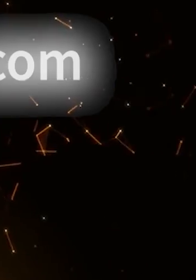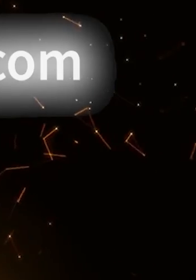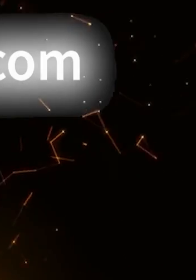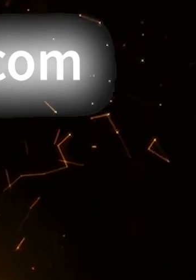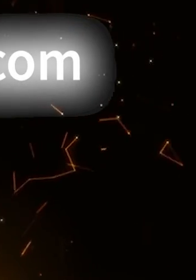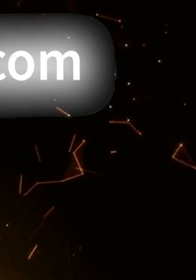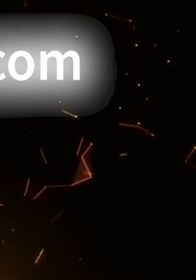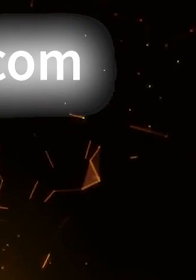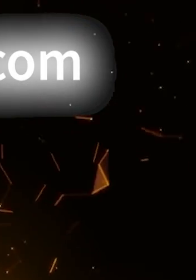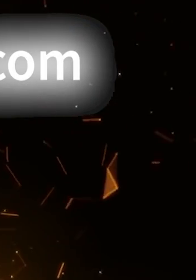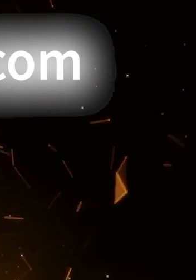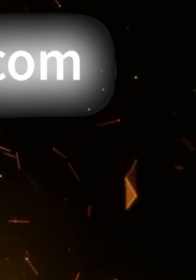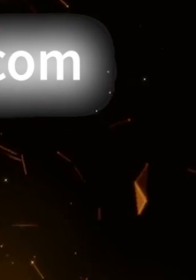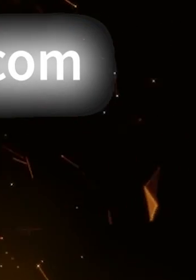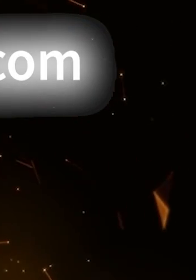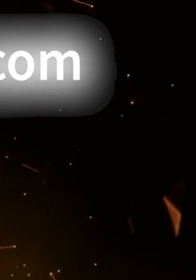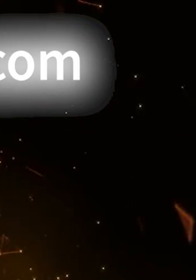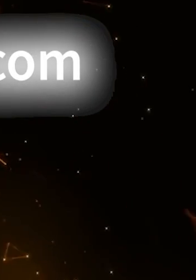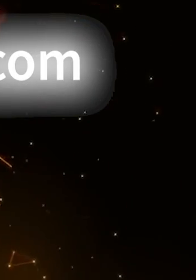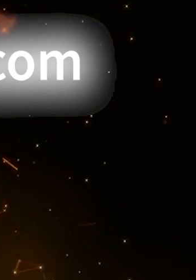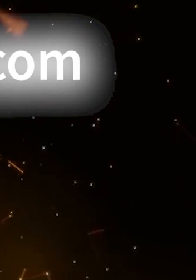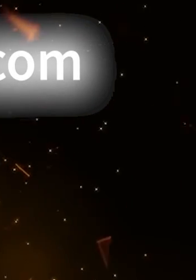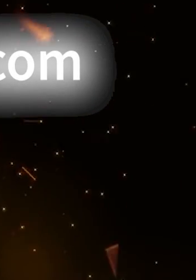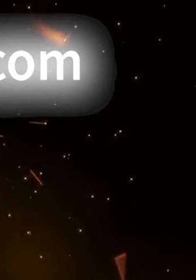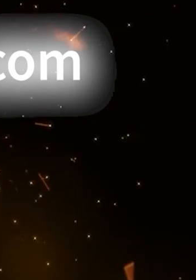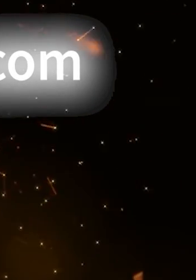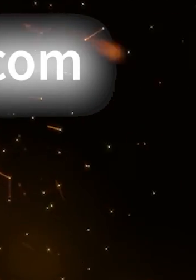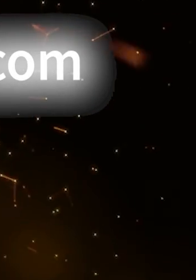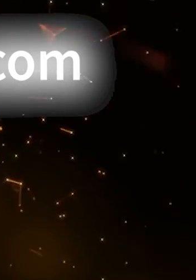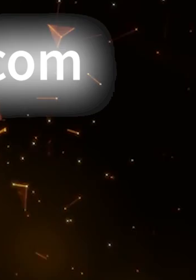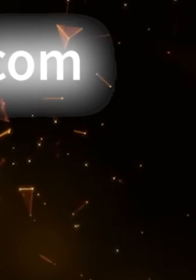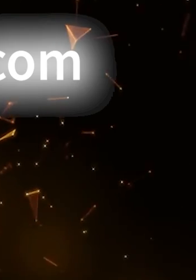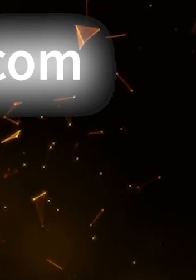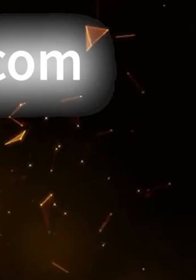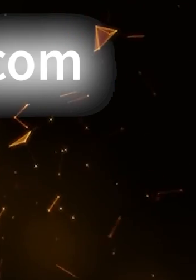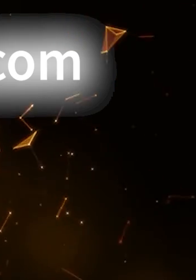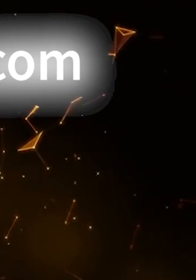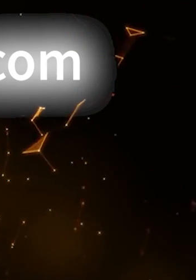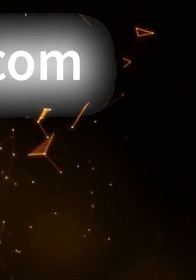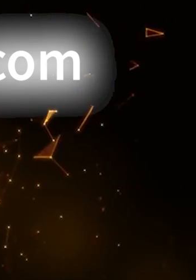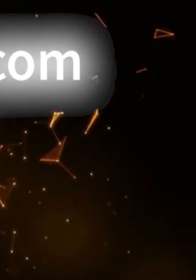en www.gdlpost.com